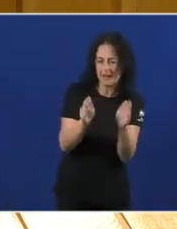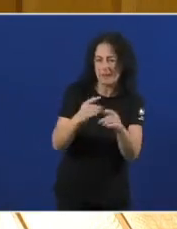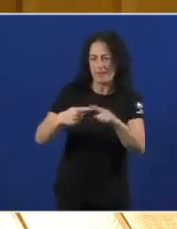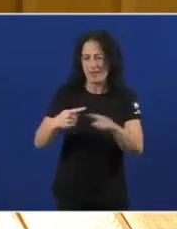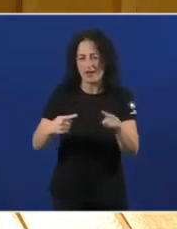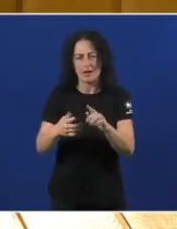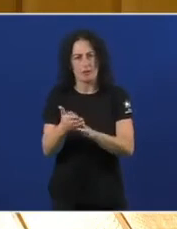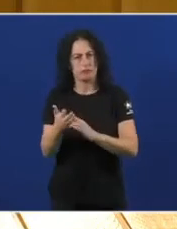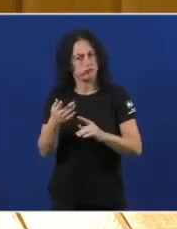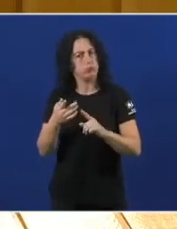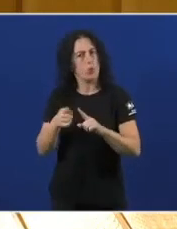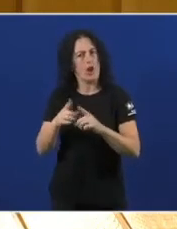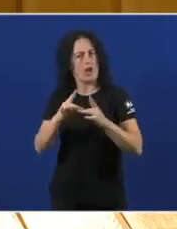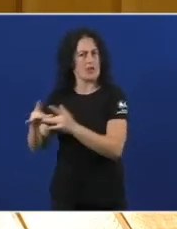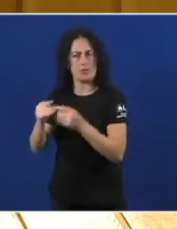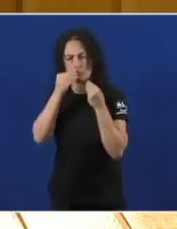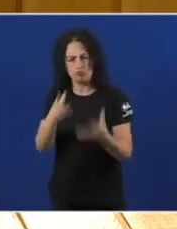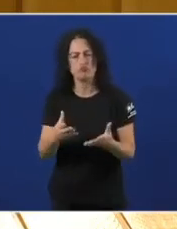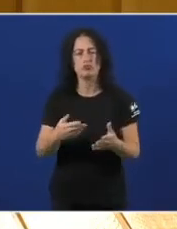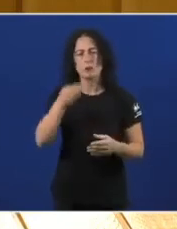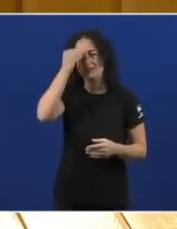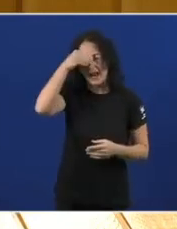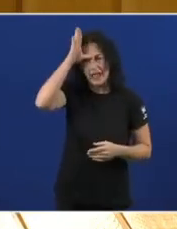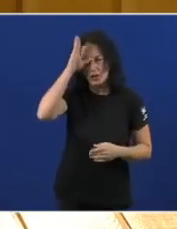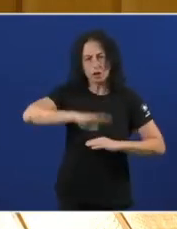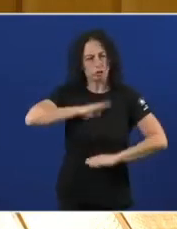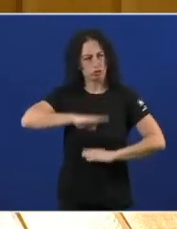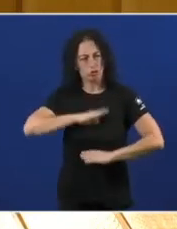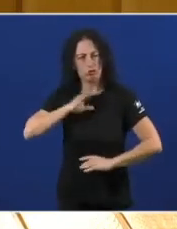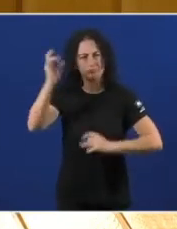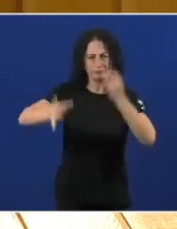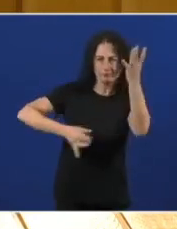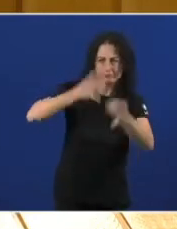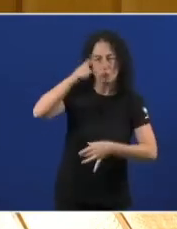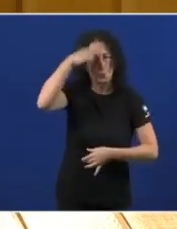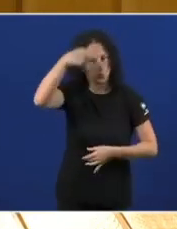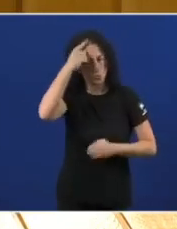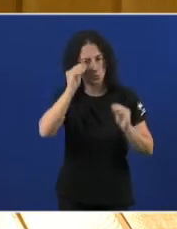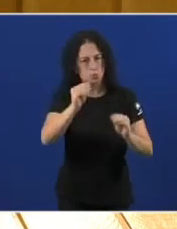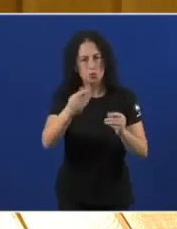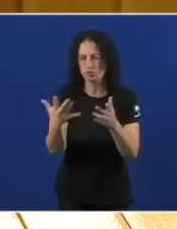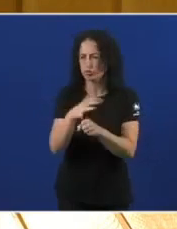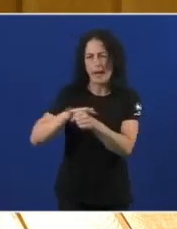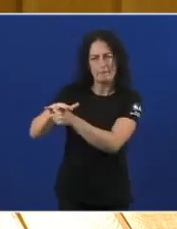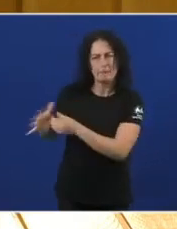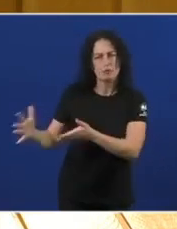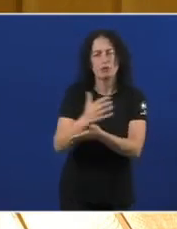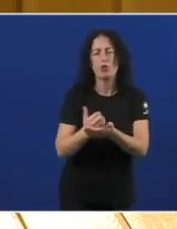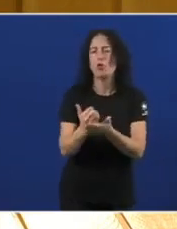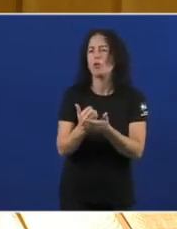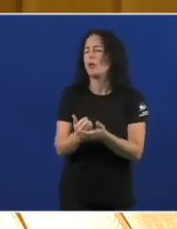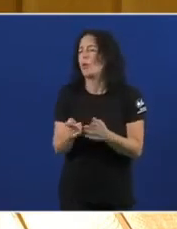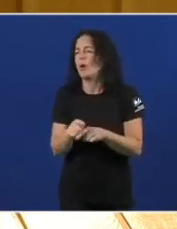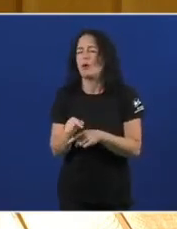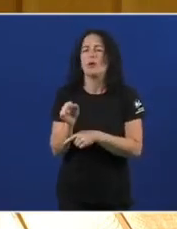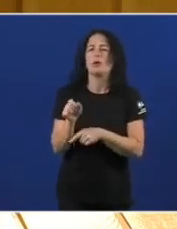Cada día Temos exemplos Do talento creativo Danosa xente Da cultura En todos os eidos Sin renderse Ante as